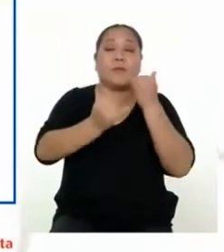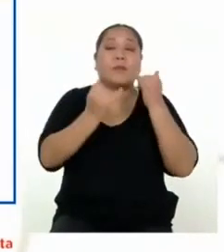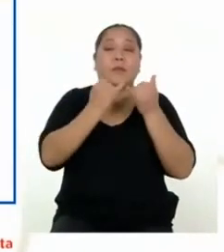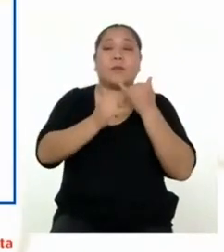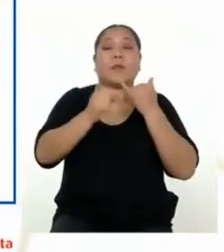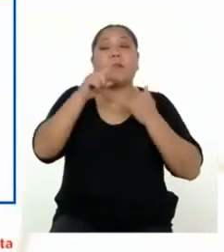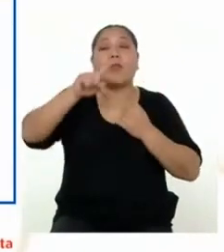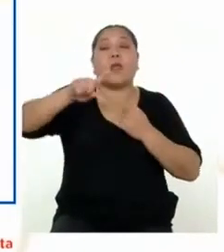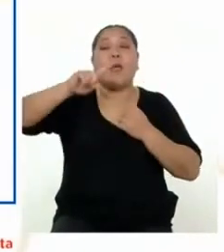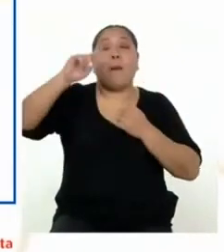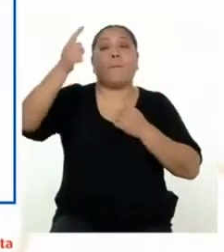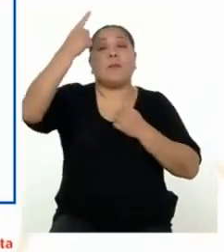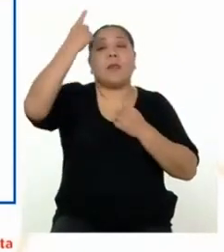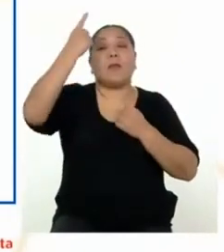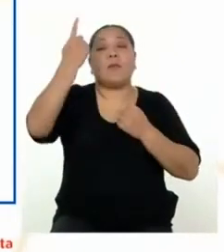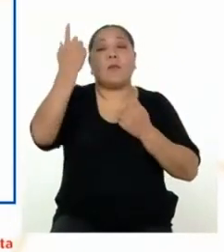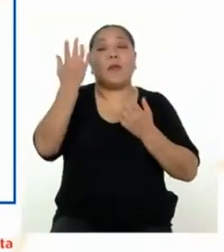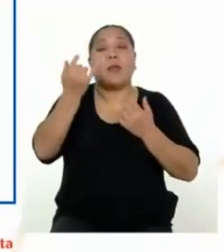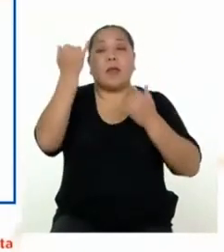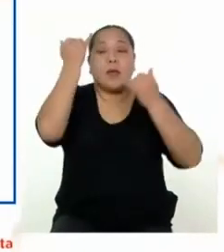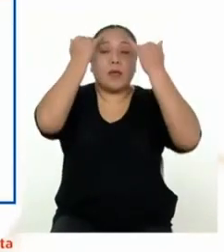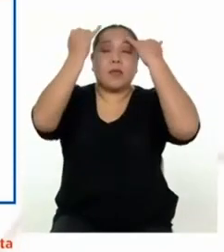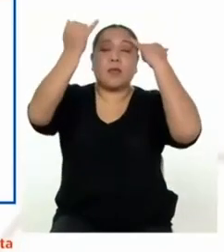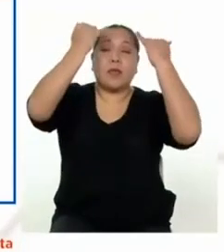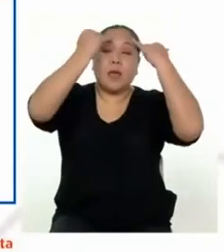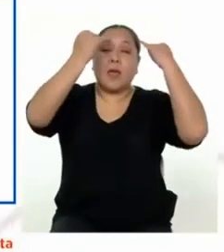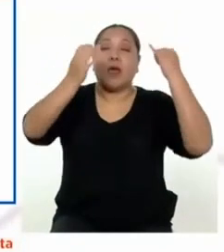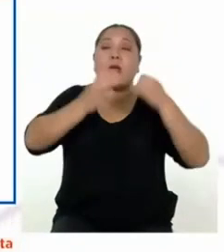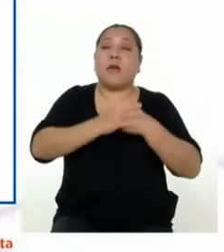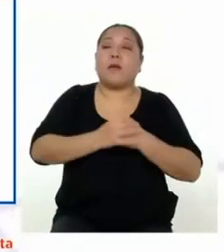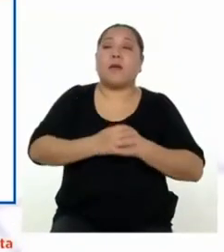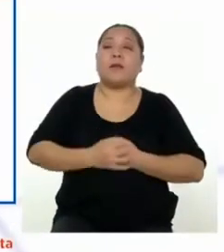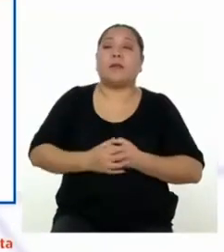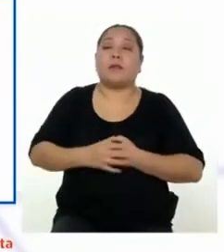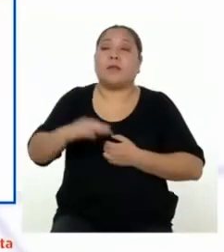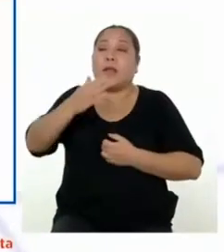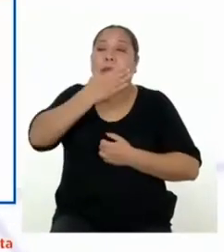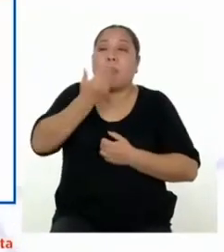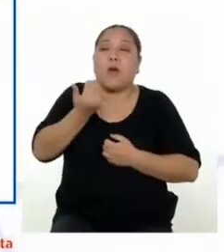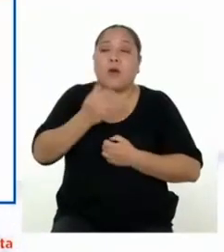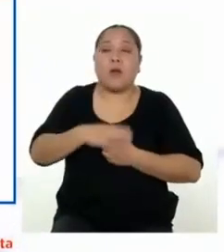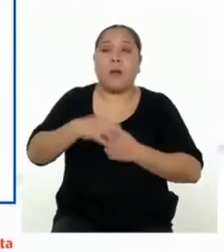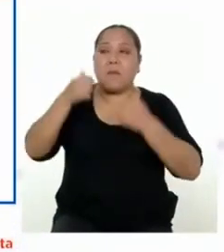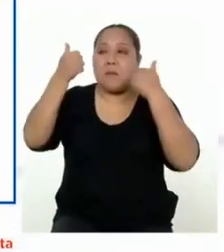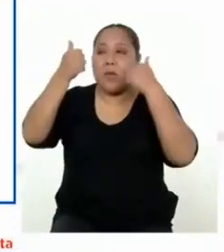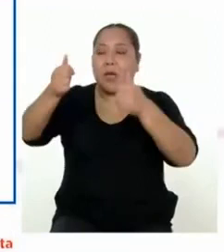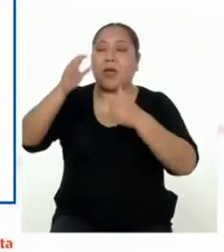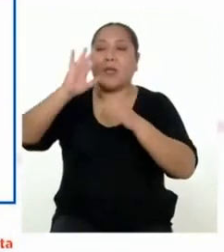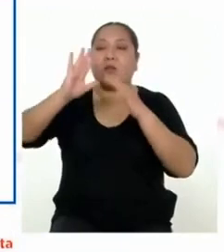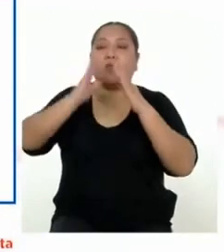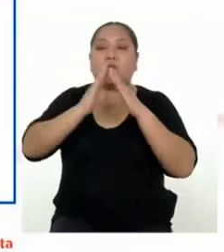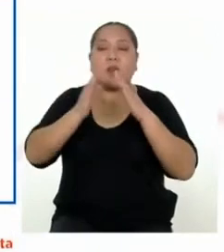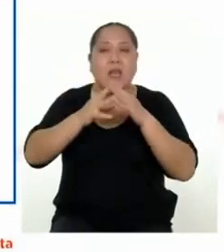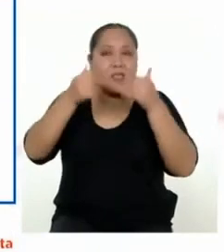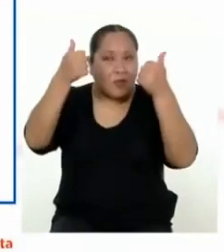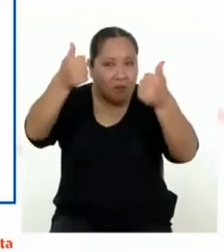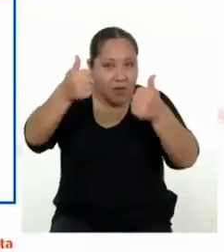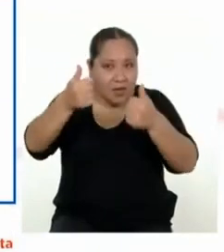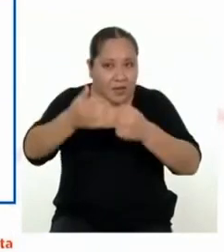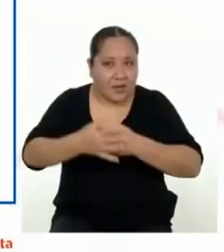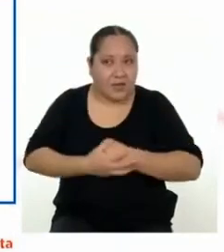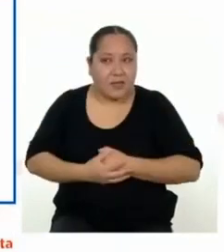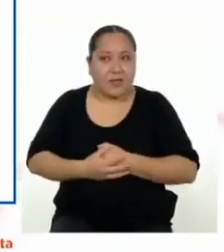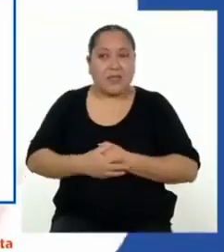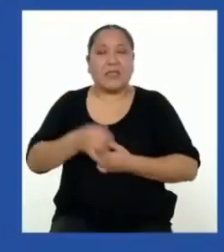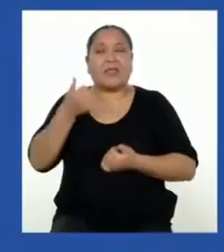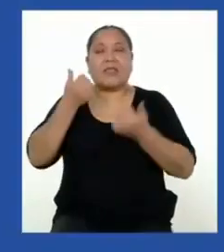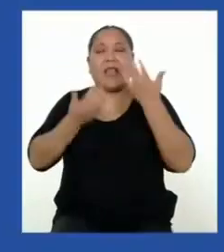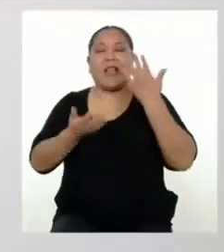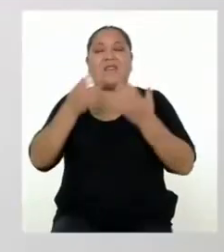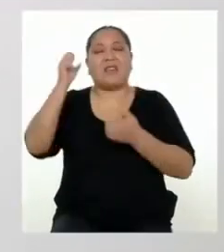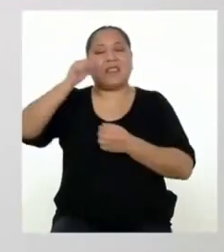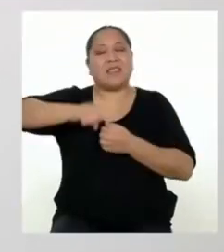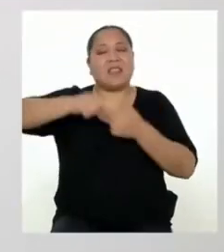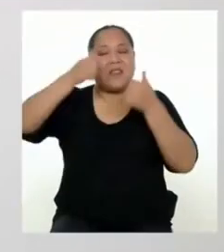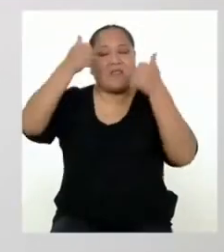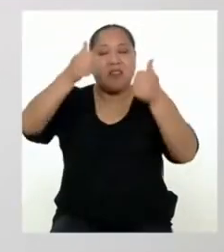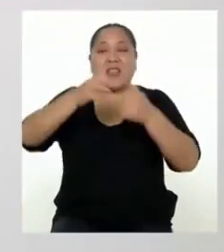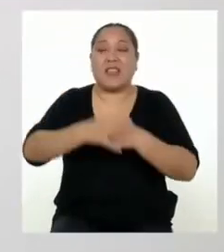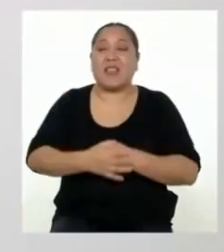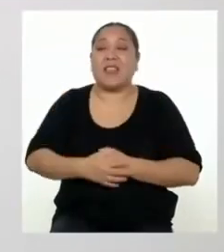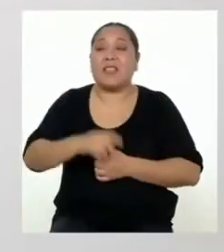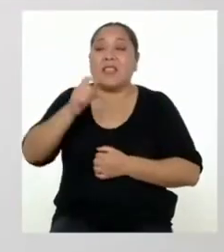elaboración de tu primera versión de propuesta de mejora. ¡Bien! ¿Y allá en casa, cómo les fue? ¡Seguro que bien!